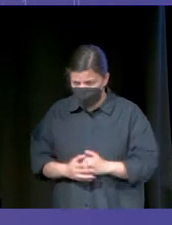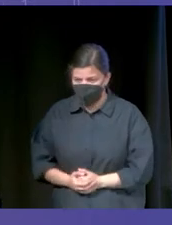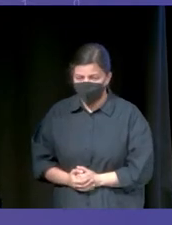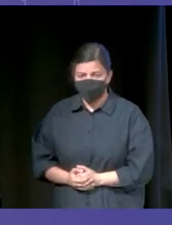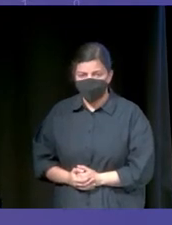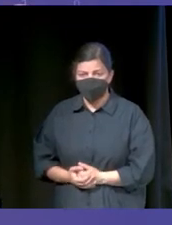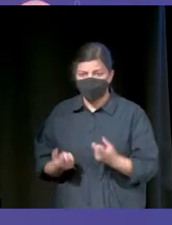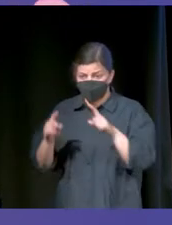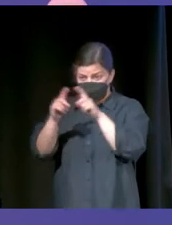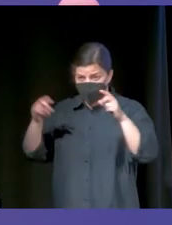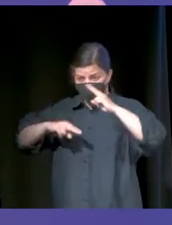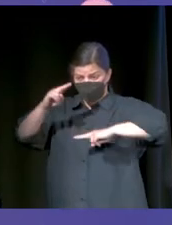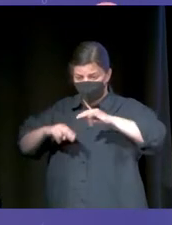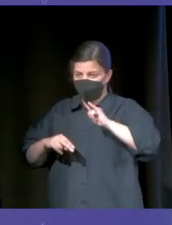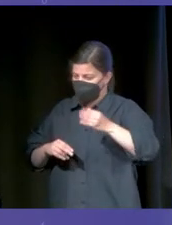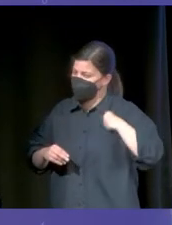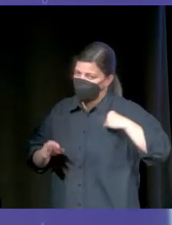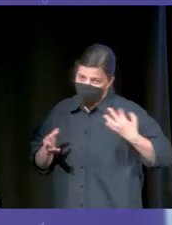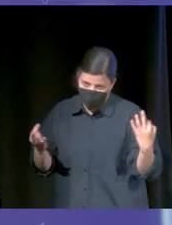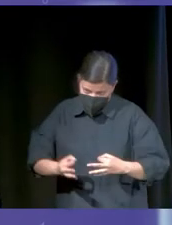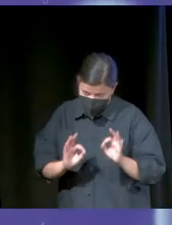Y tiene una empresa de construcción, como tiene que ser.